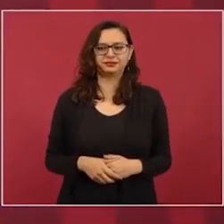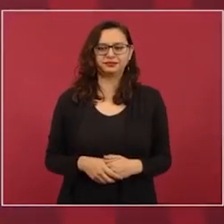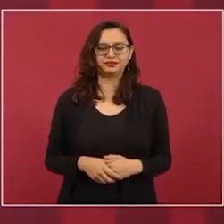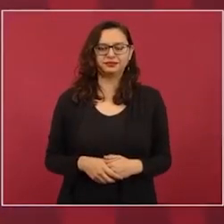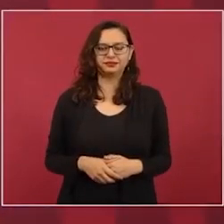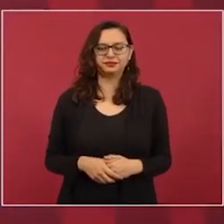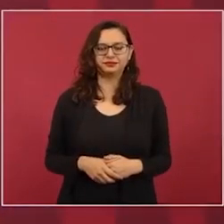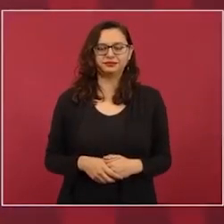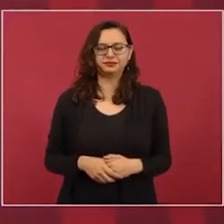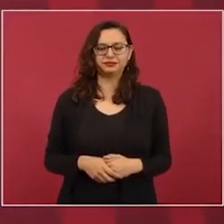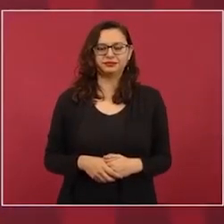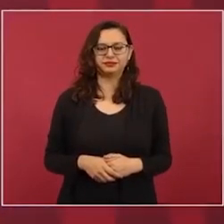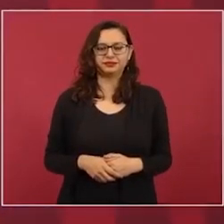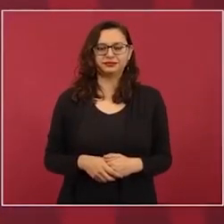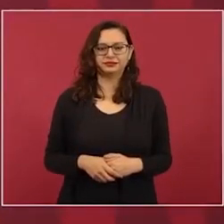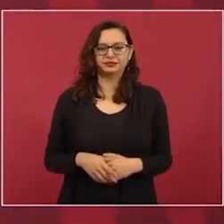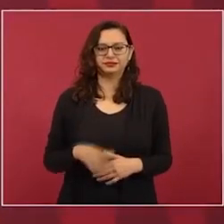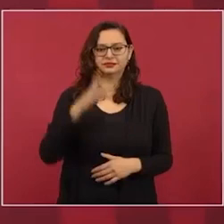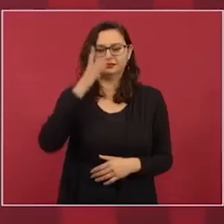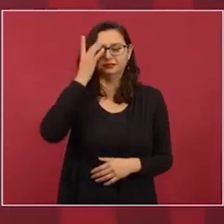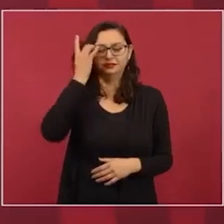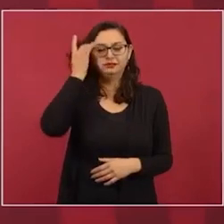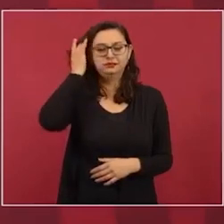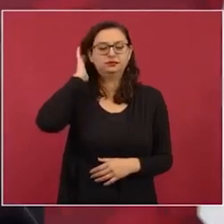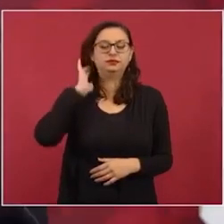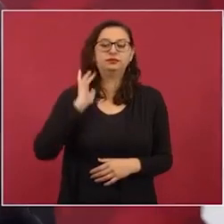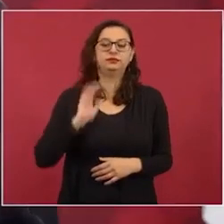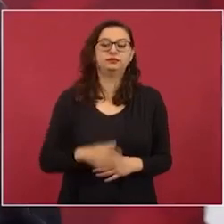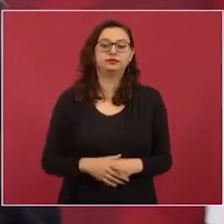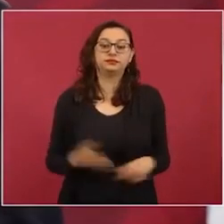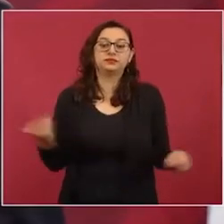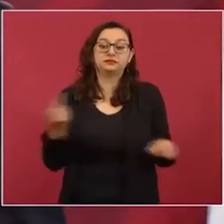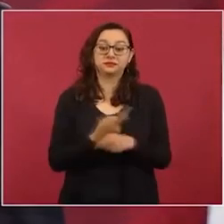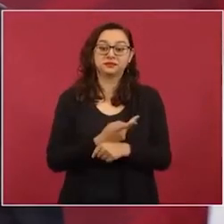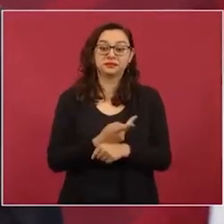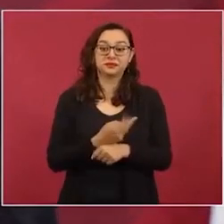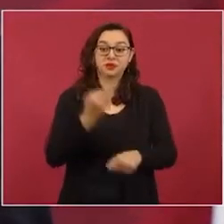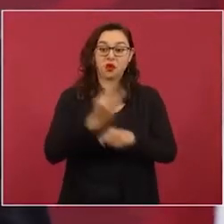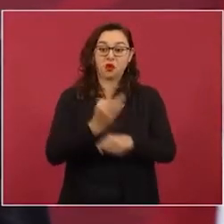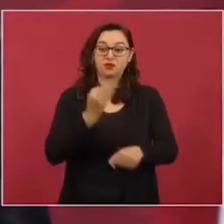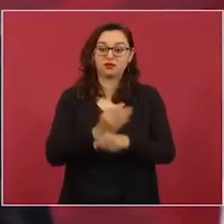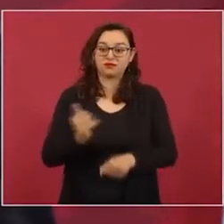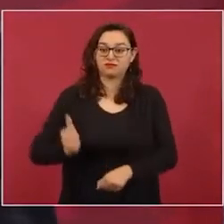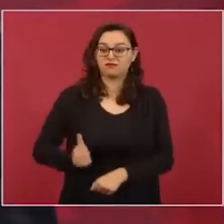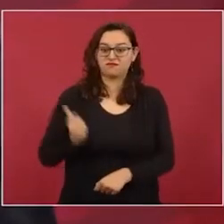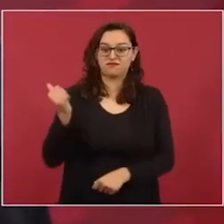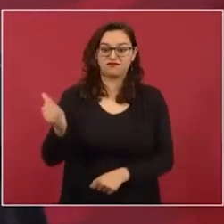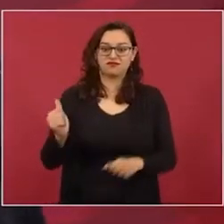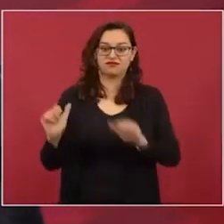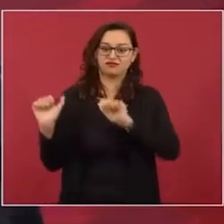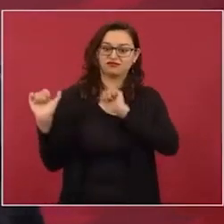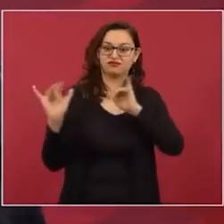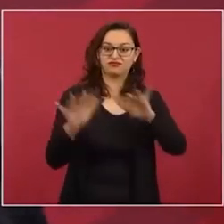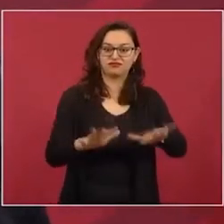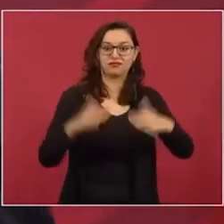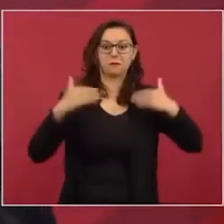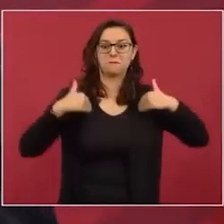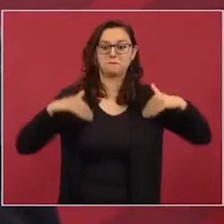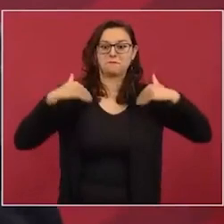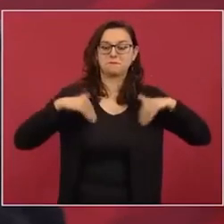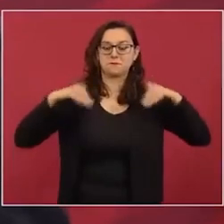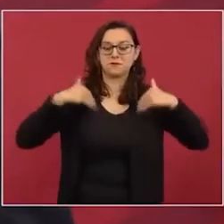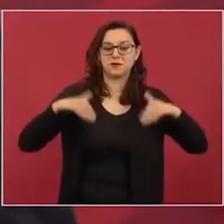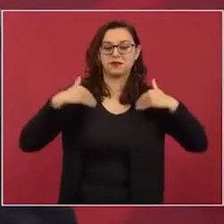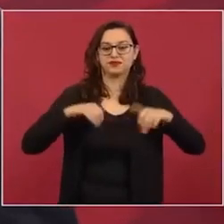ya una vez que empiece a operar, pues ya no se va a poder. No ir en bicicleta